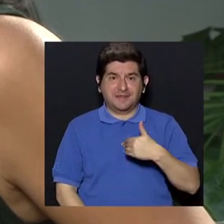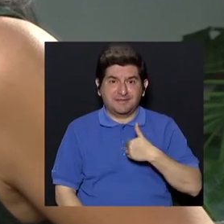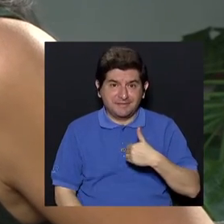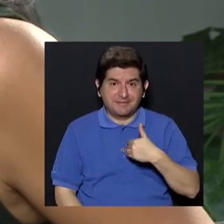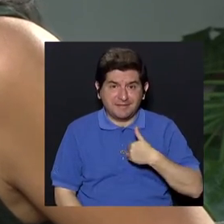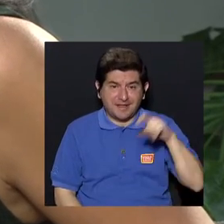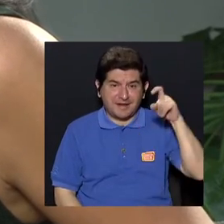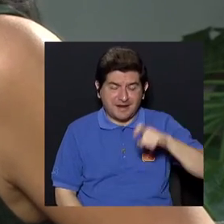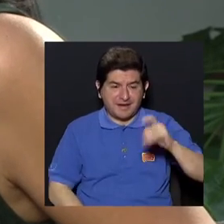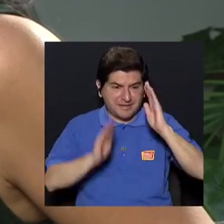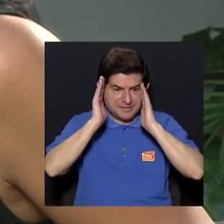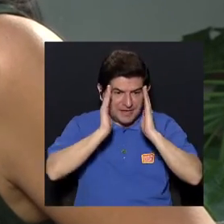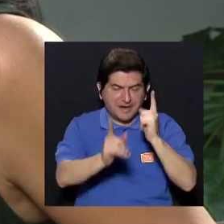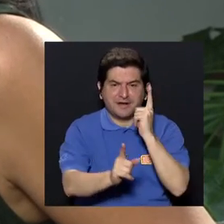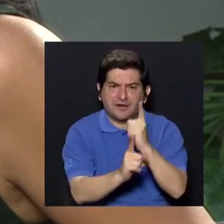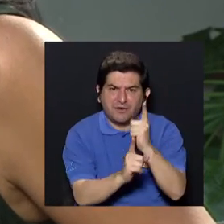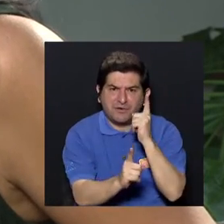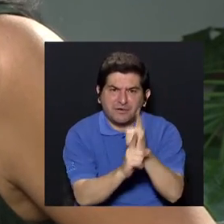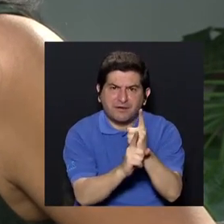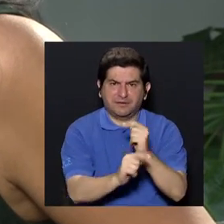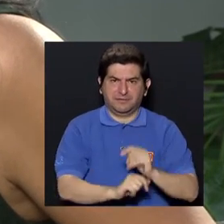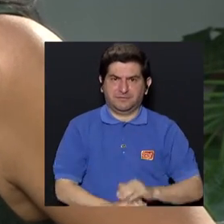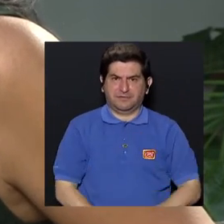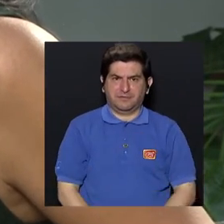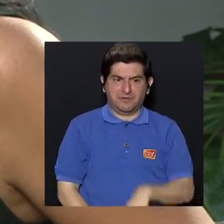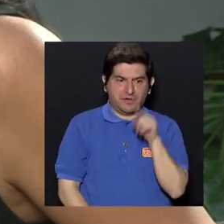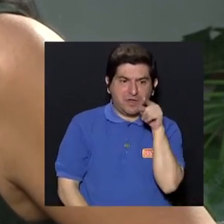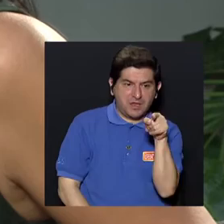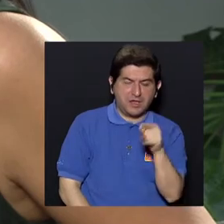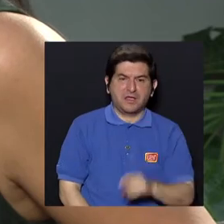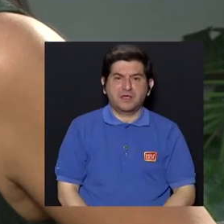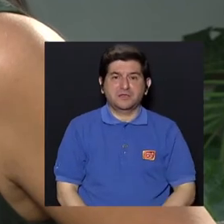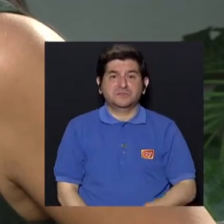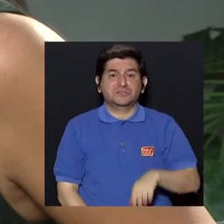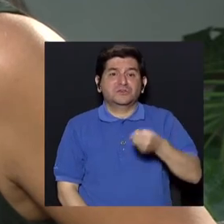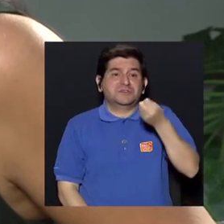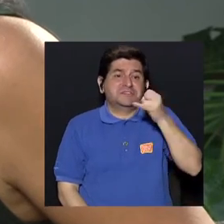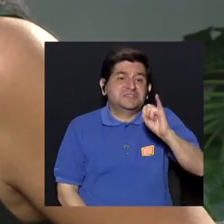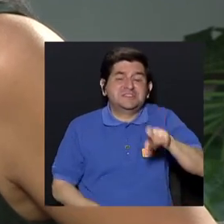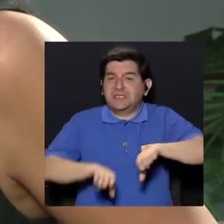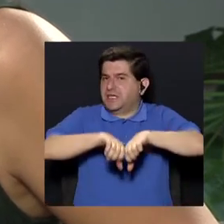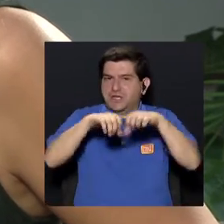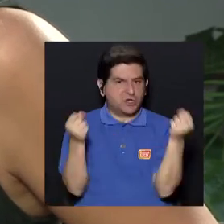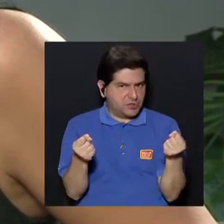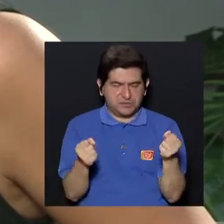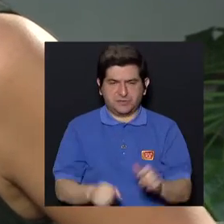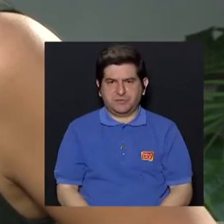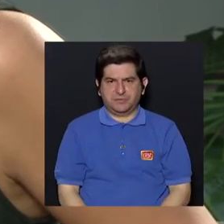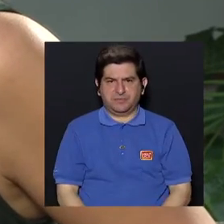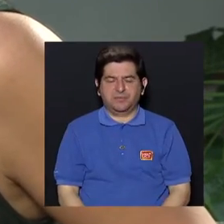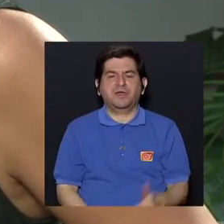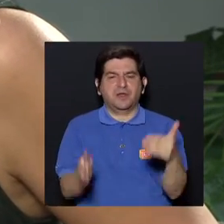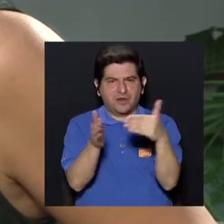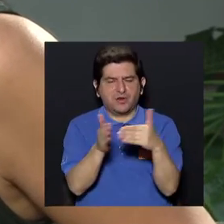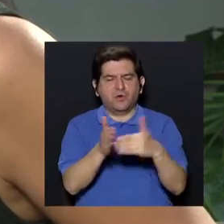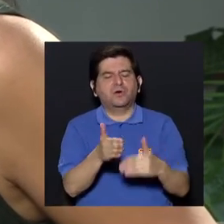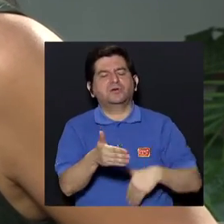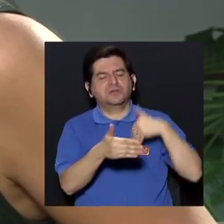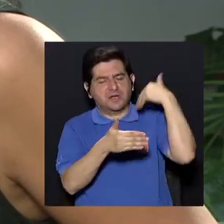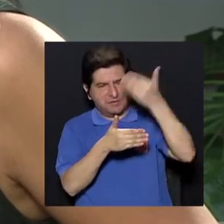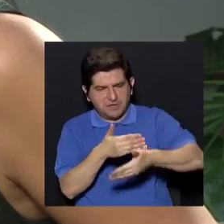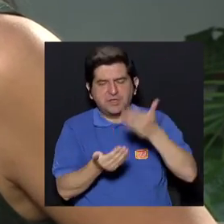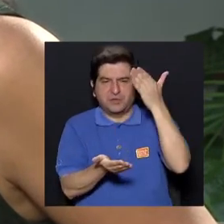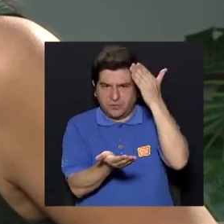tenemos que darle un seguimiento adecuado y eso cuando no se nos ha quebrado, porque quisiera que retomemos cuando